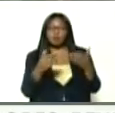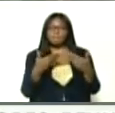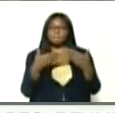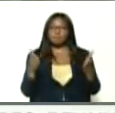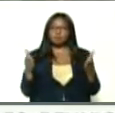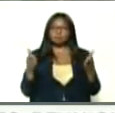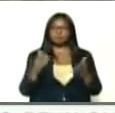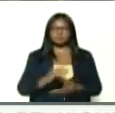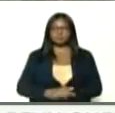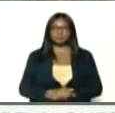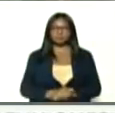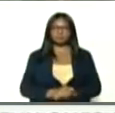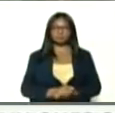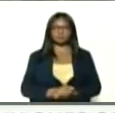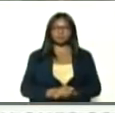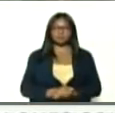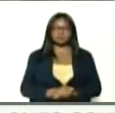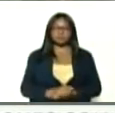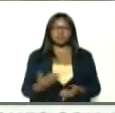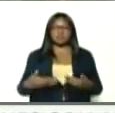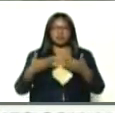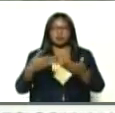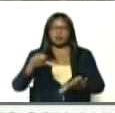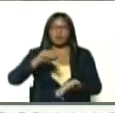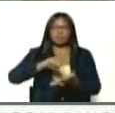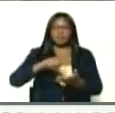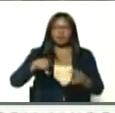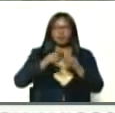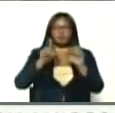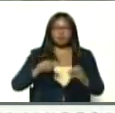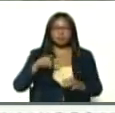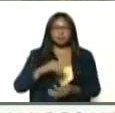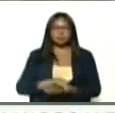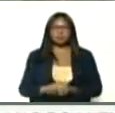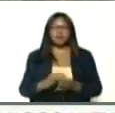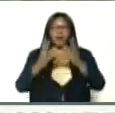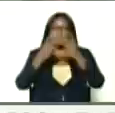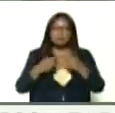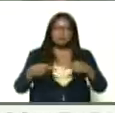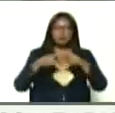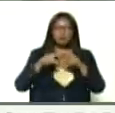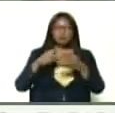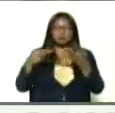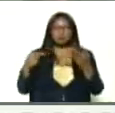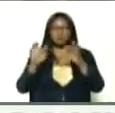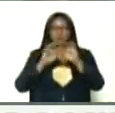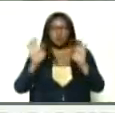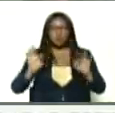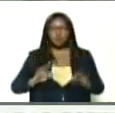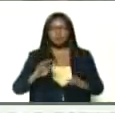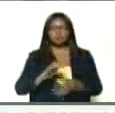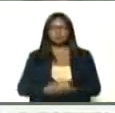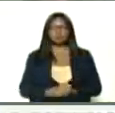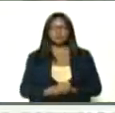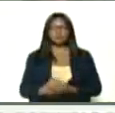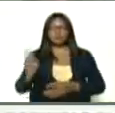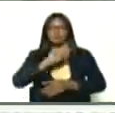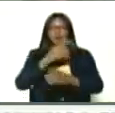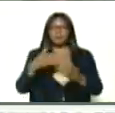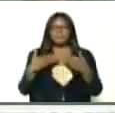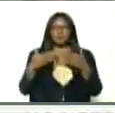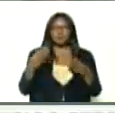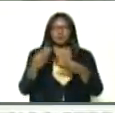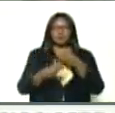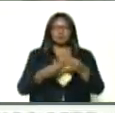disponibles, entregados por el Estado, administrando, sus recursos, y su poder, va a poder,